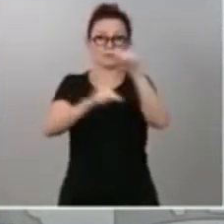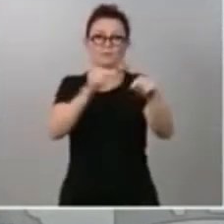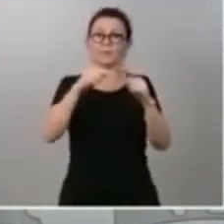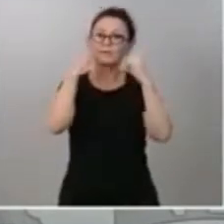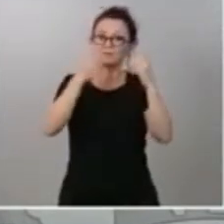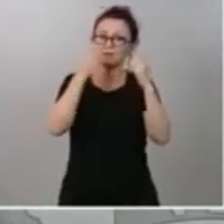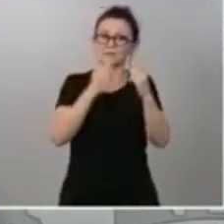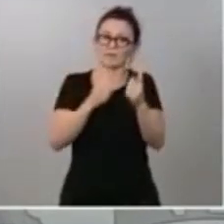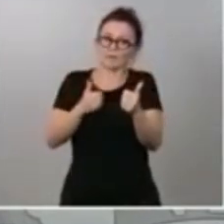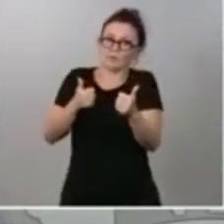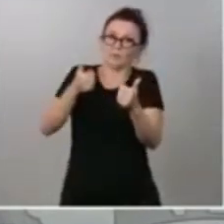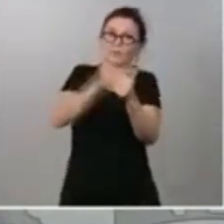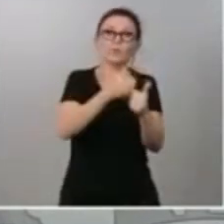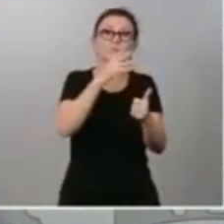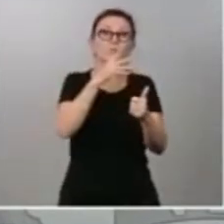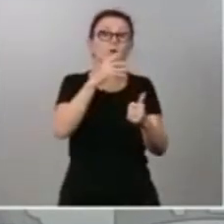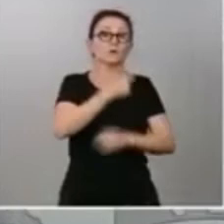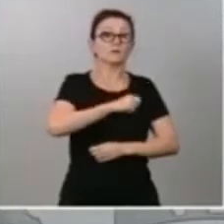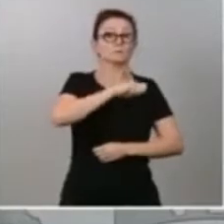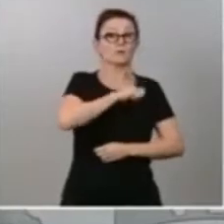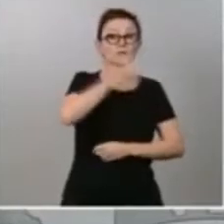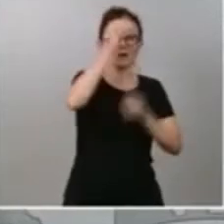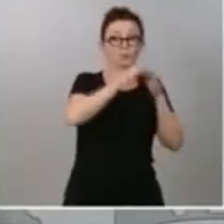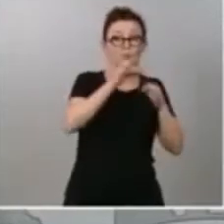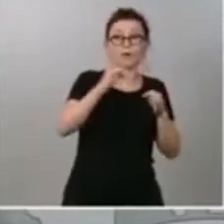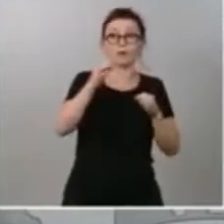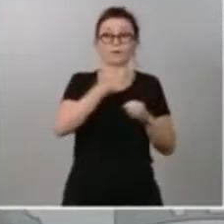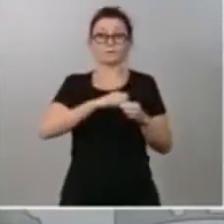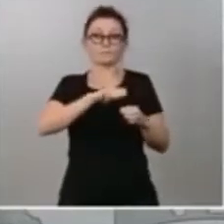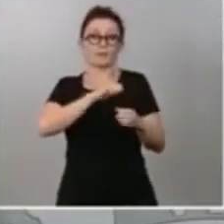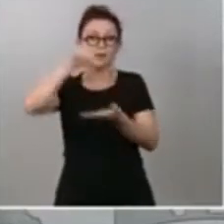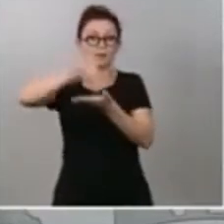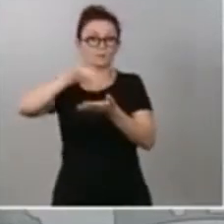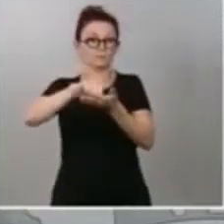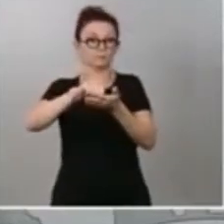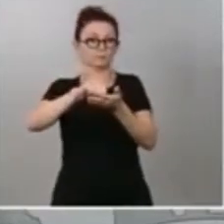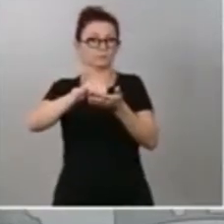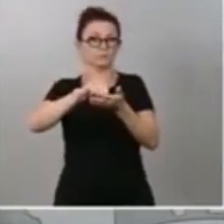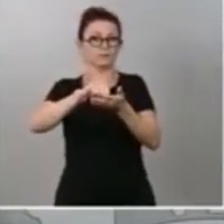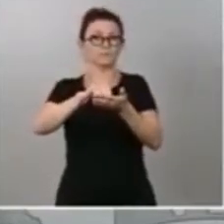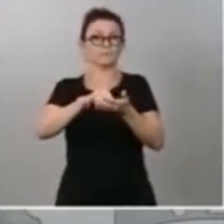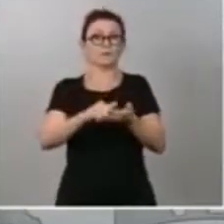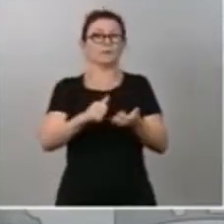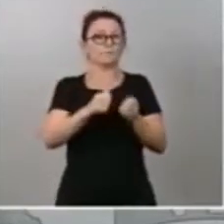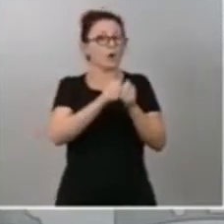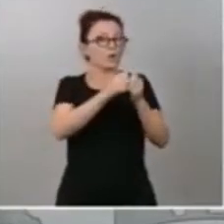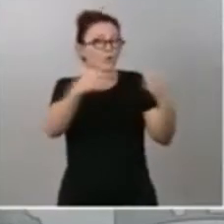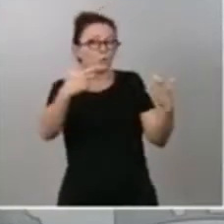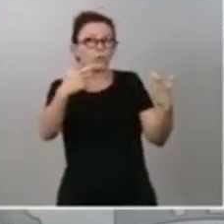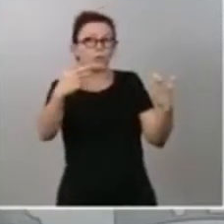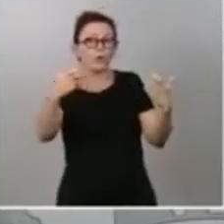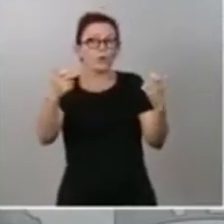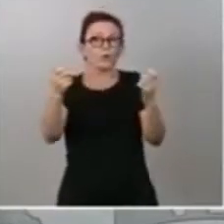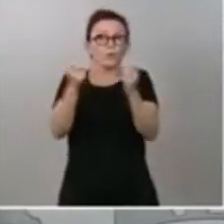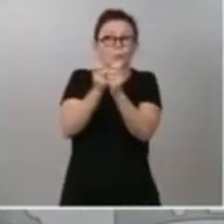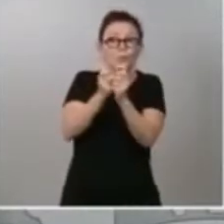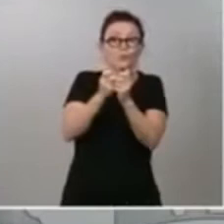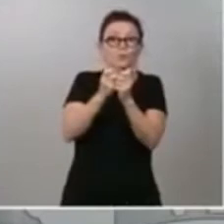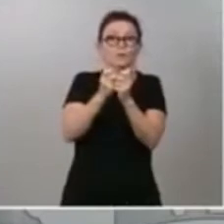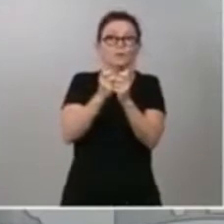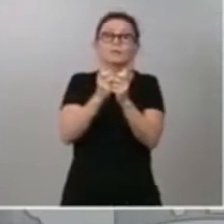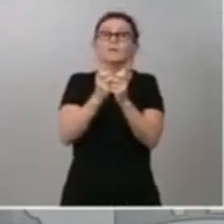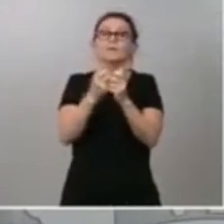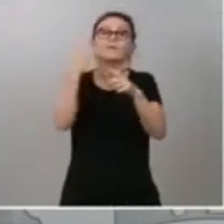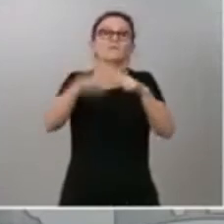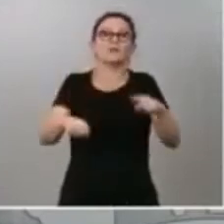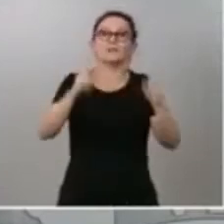España urbana y la España rural, entre la más y la menos poblada, deben ser solo geográficas y tienen que